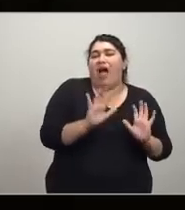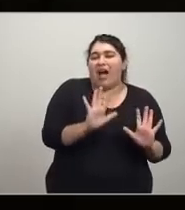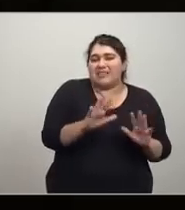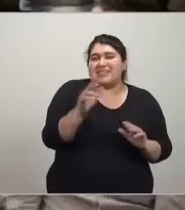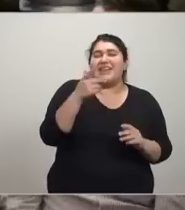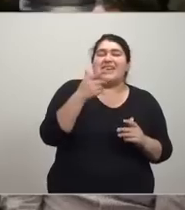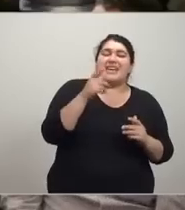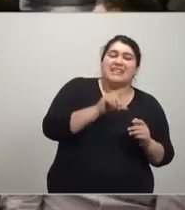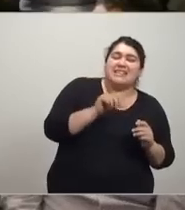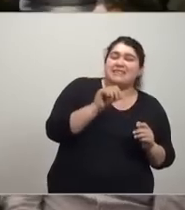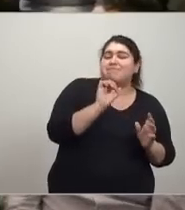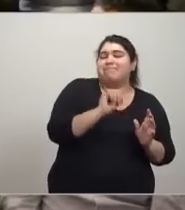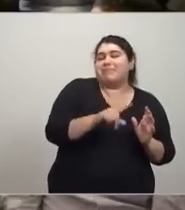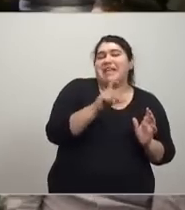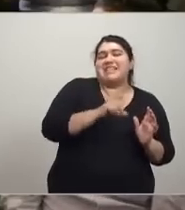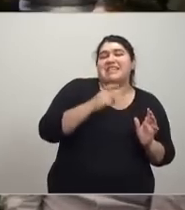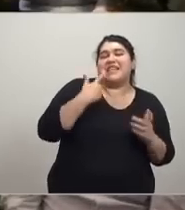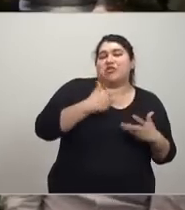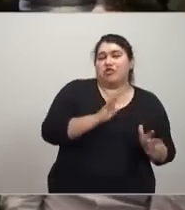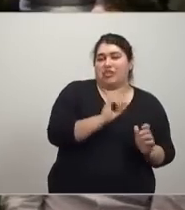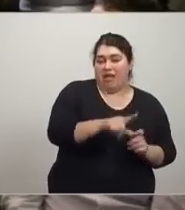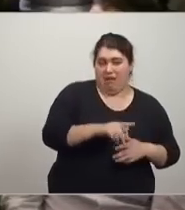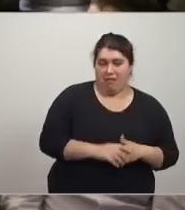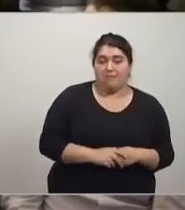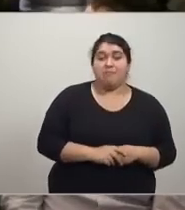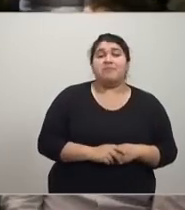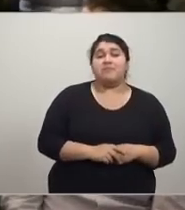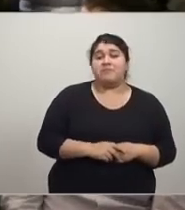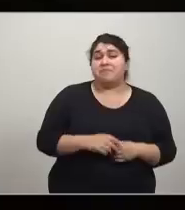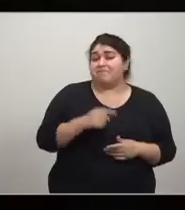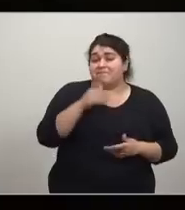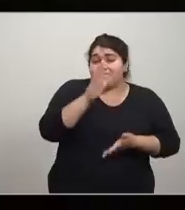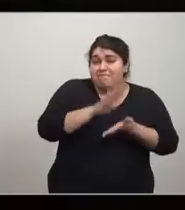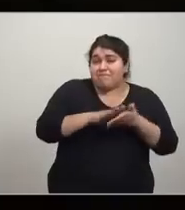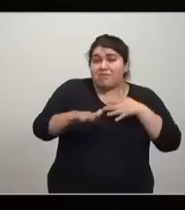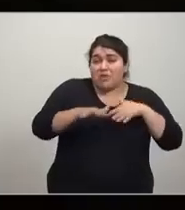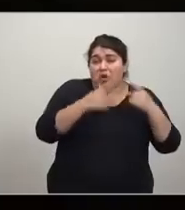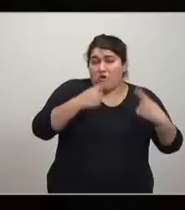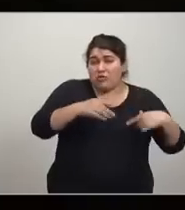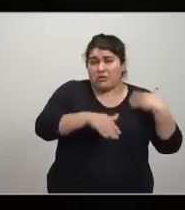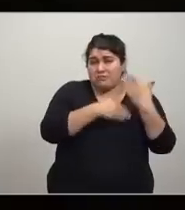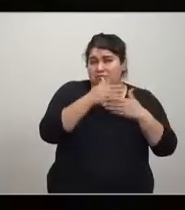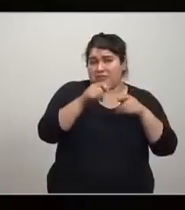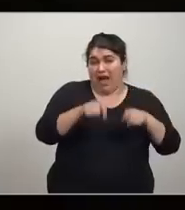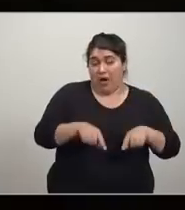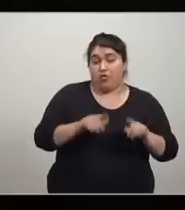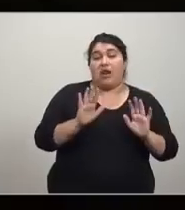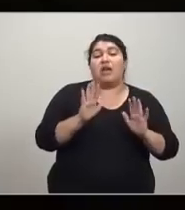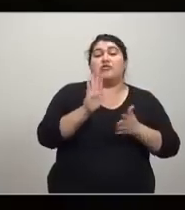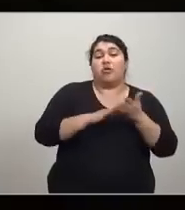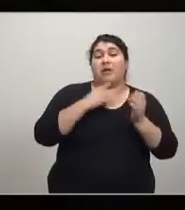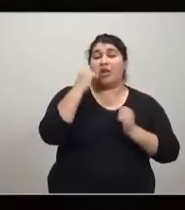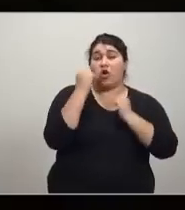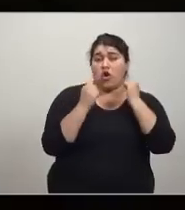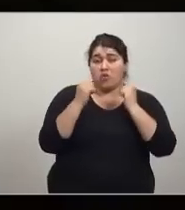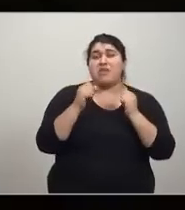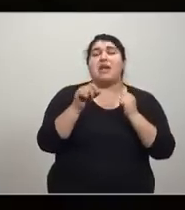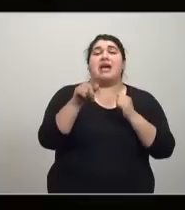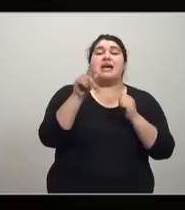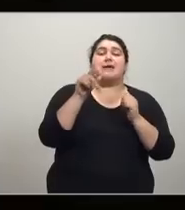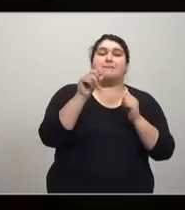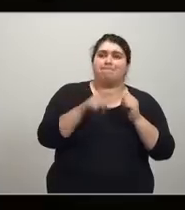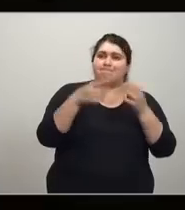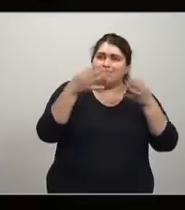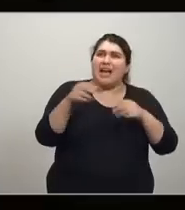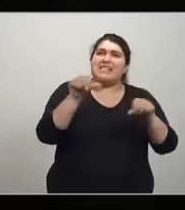Ciencias Sociales no quiero caer en eso pero por ejemplo la barbaridad antropológica que todavía se enseña en las aulas la definición económica y la economía de la ciencia que